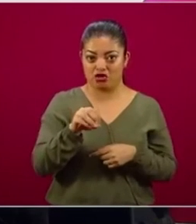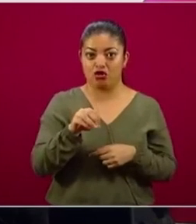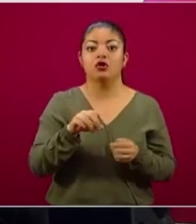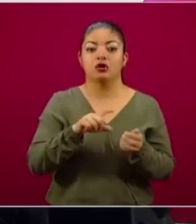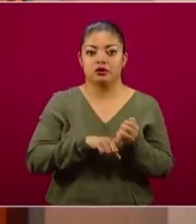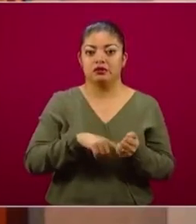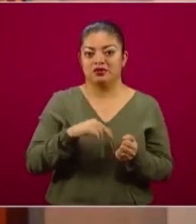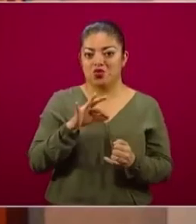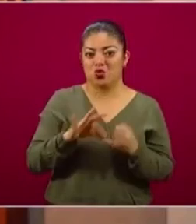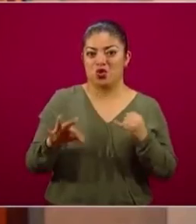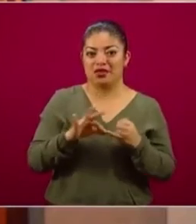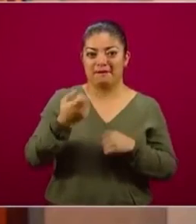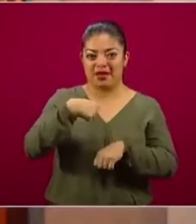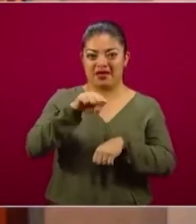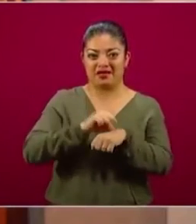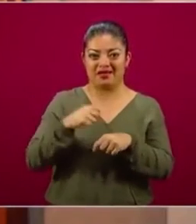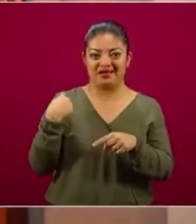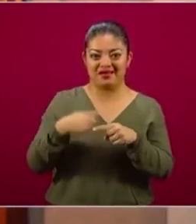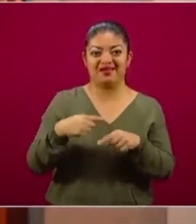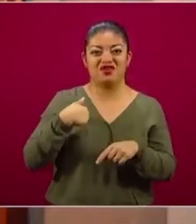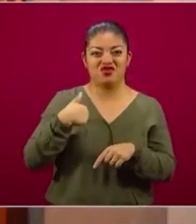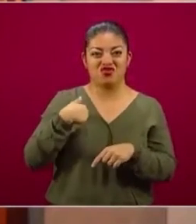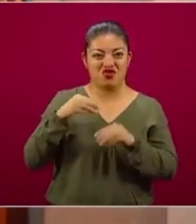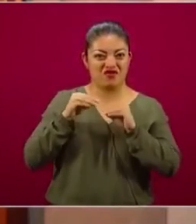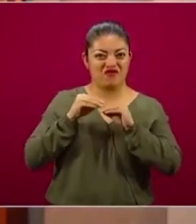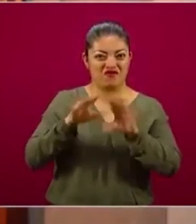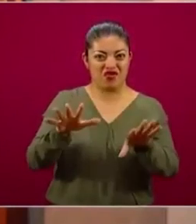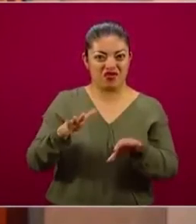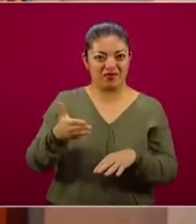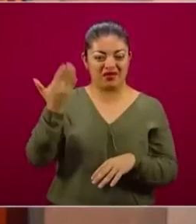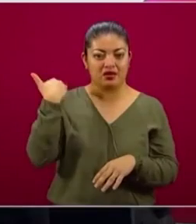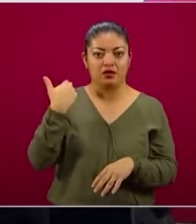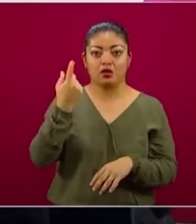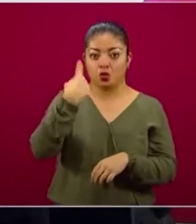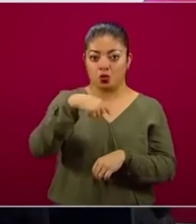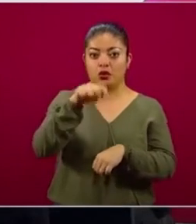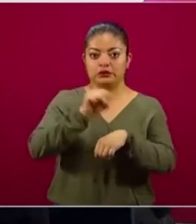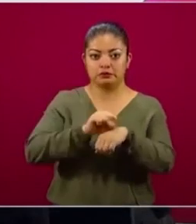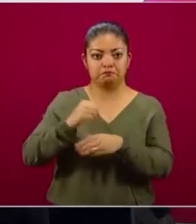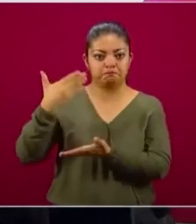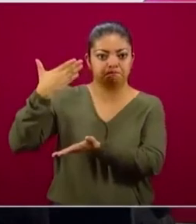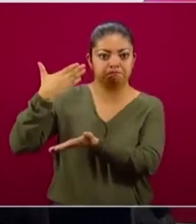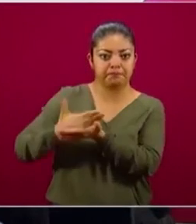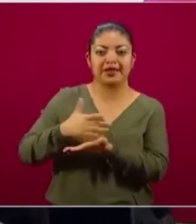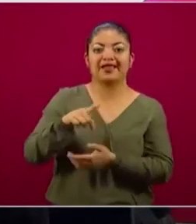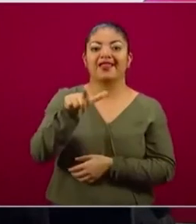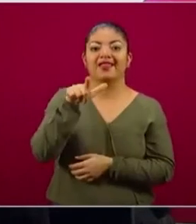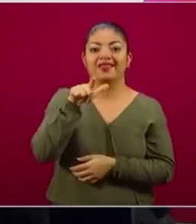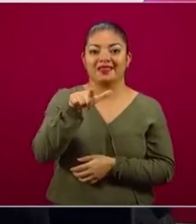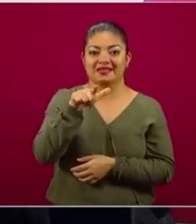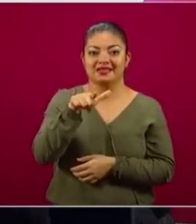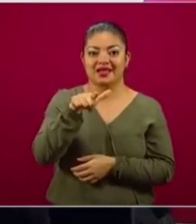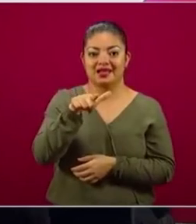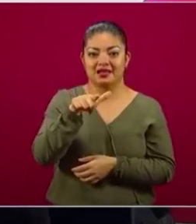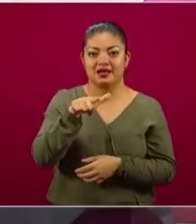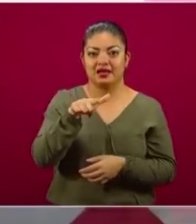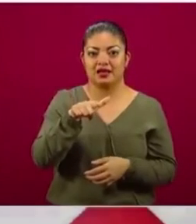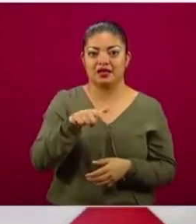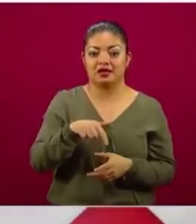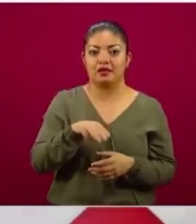siguiendo con el esquema de la vez pasada que informé lo de la semana, en la semana pasada, hasta el cierre del 17, colocamos